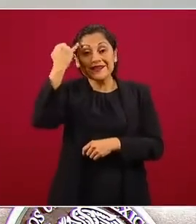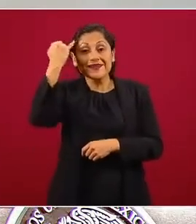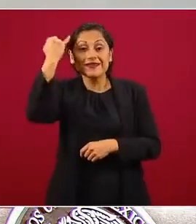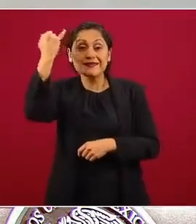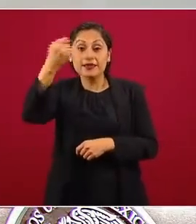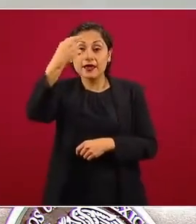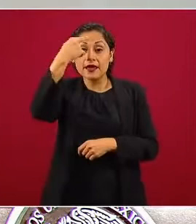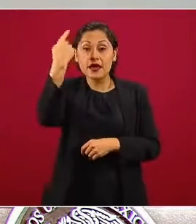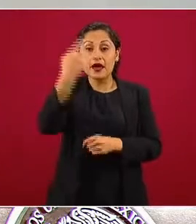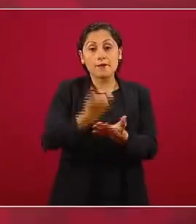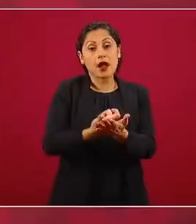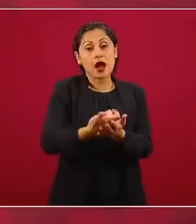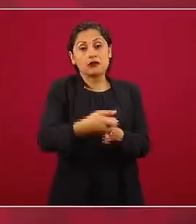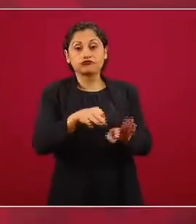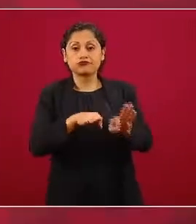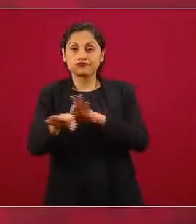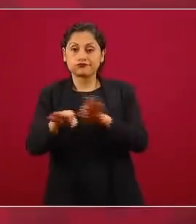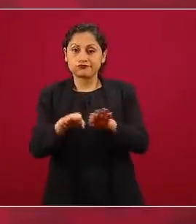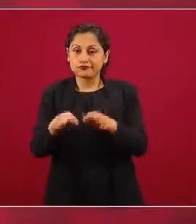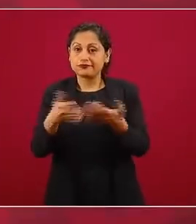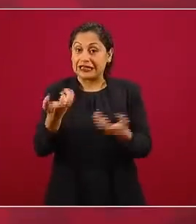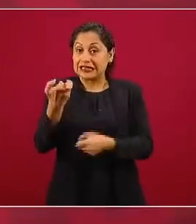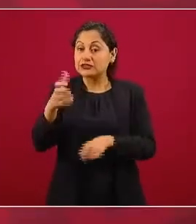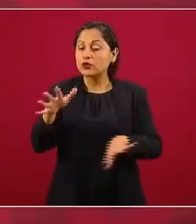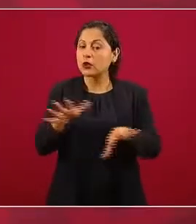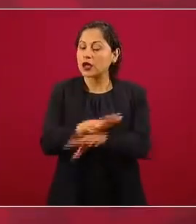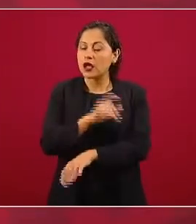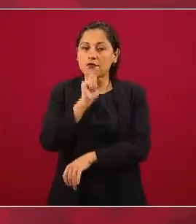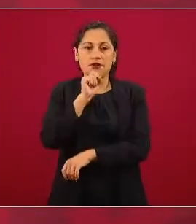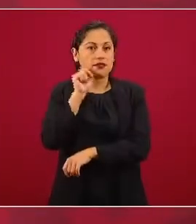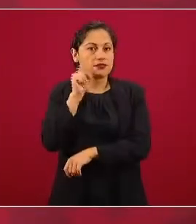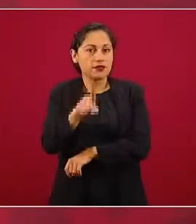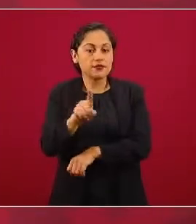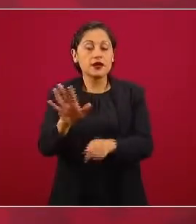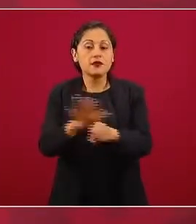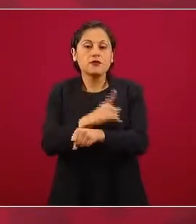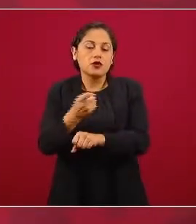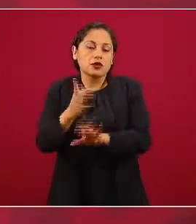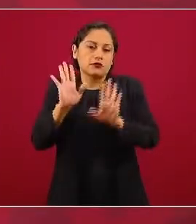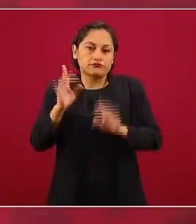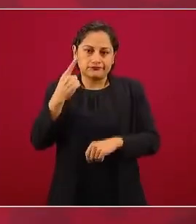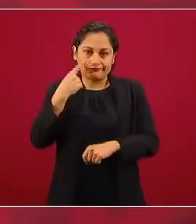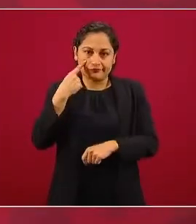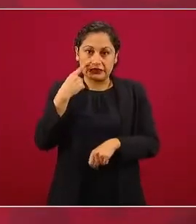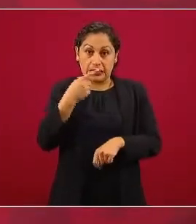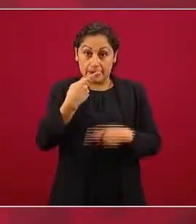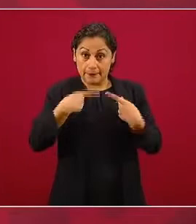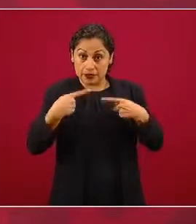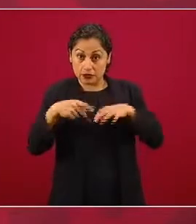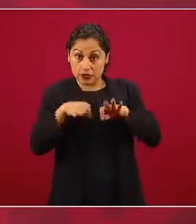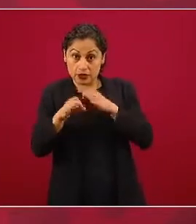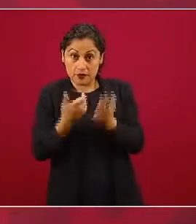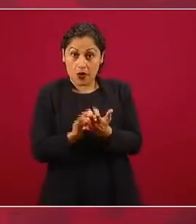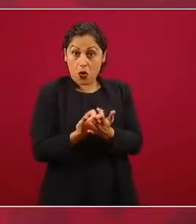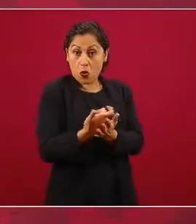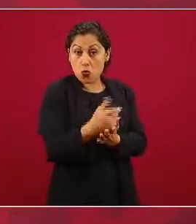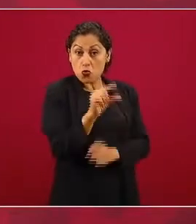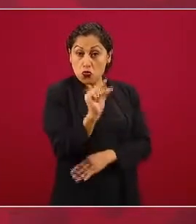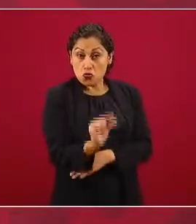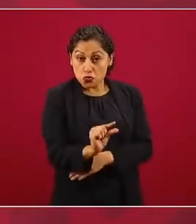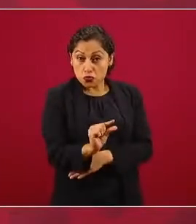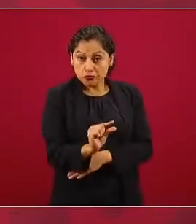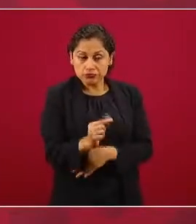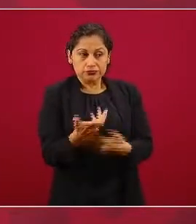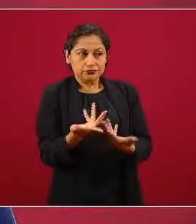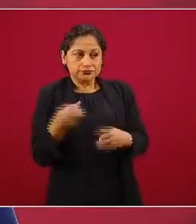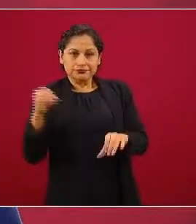Si los salarios son bajos, ¿de dónde el trabajador a lo largo de su vida va a acumular para una pensión? Pero esta recuperación del